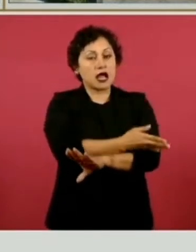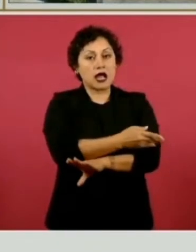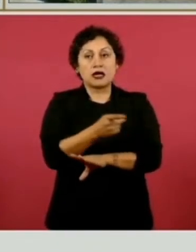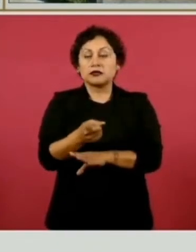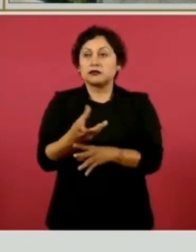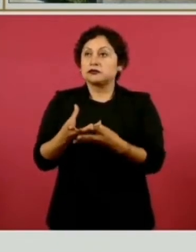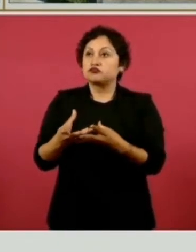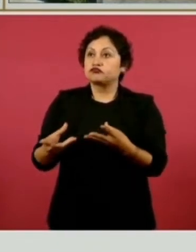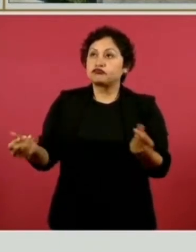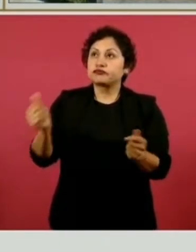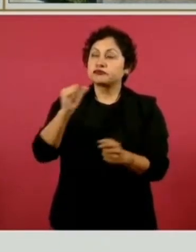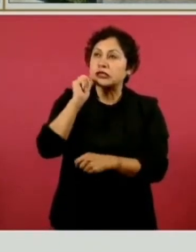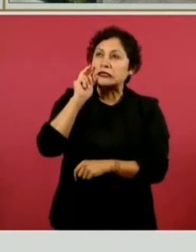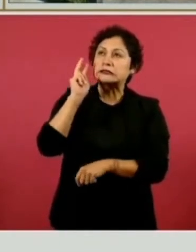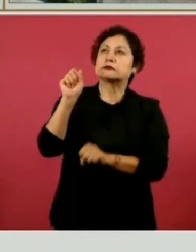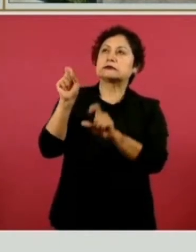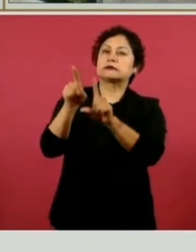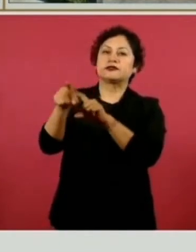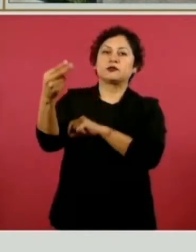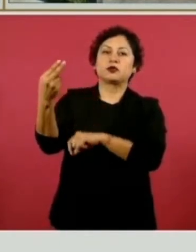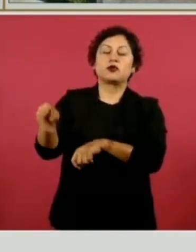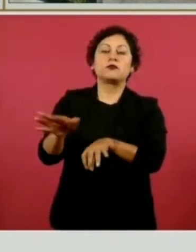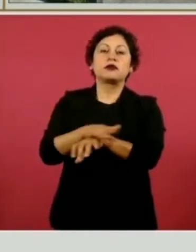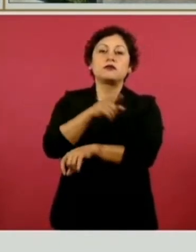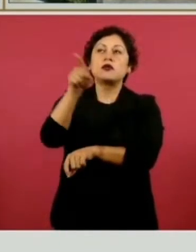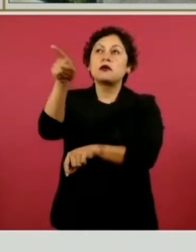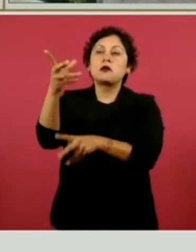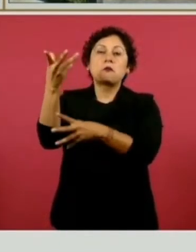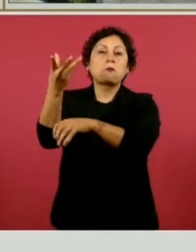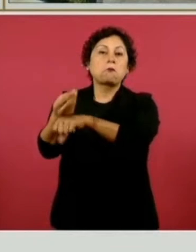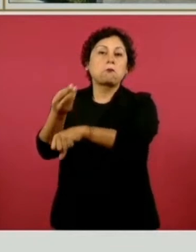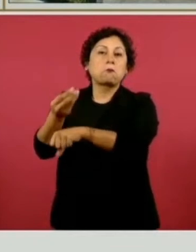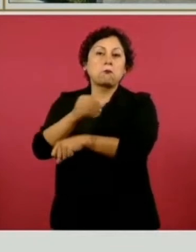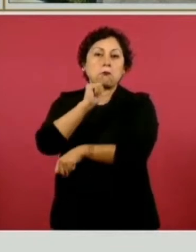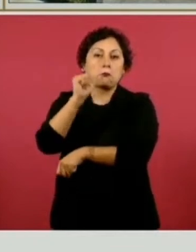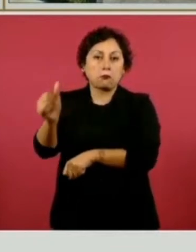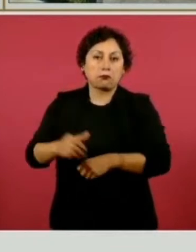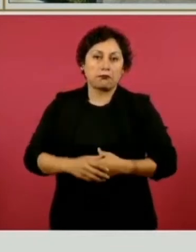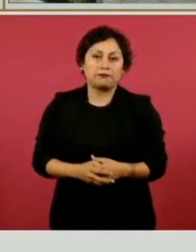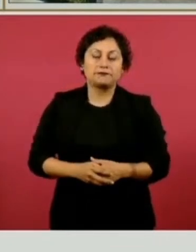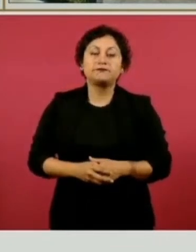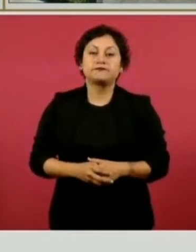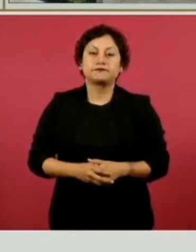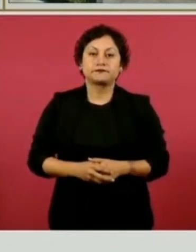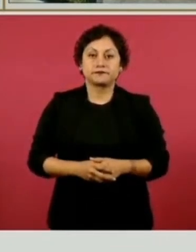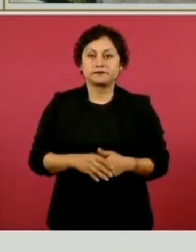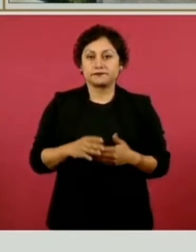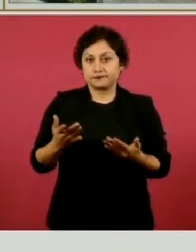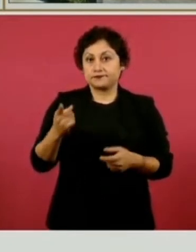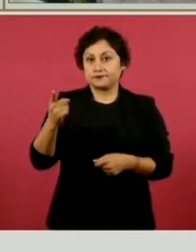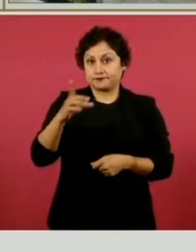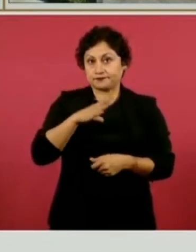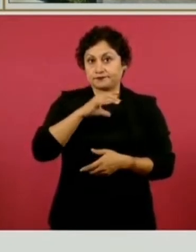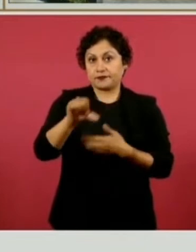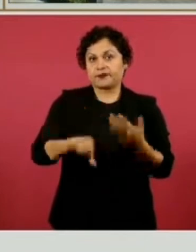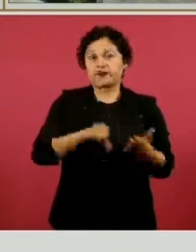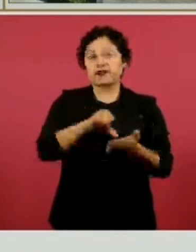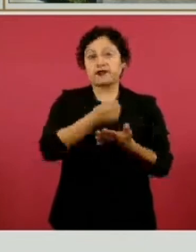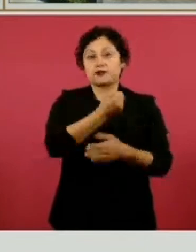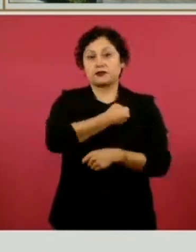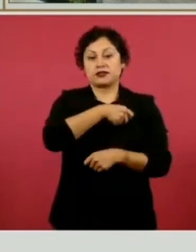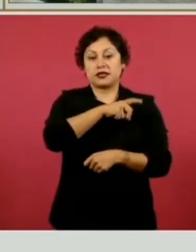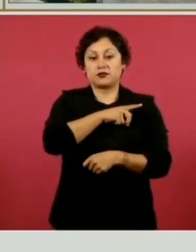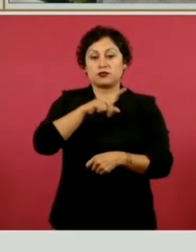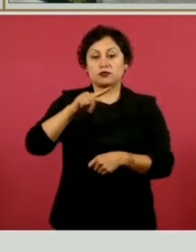alguna acción de rehabilitación de la infraestructura en el primer nivel. Aquí traemos el centro de salud de Tamiagua